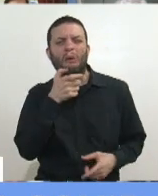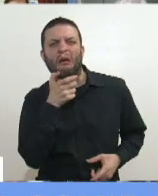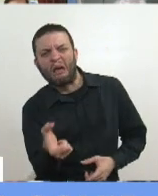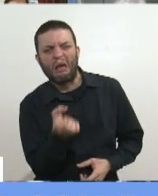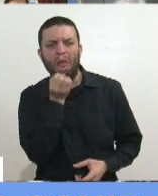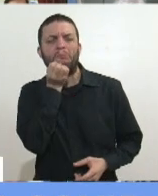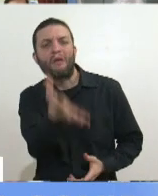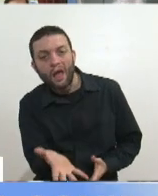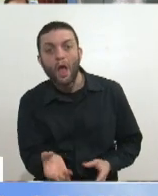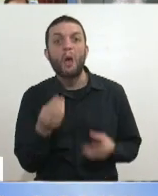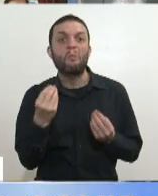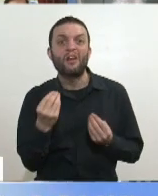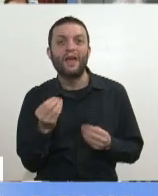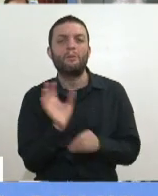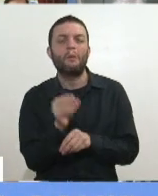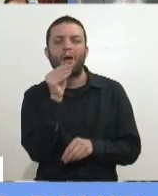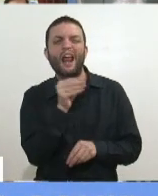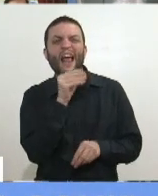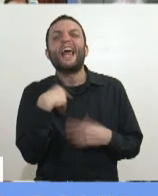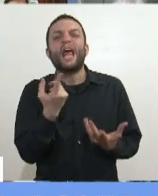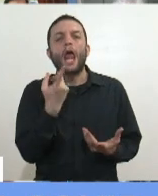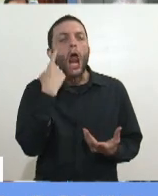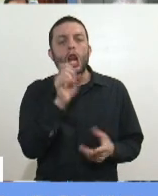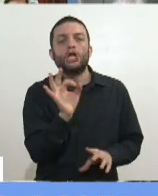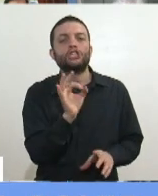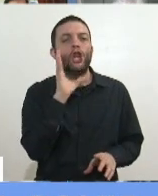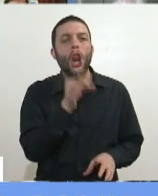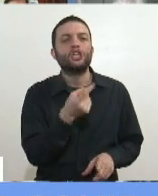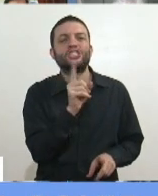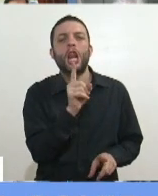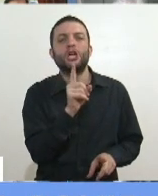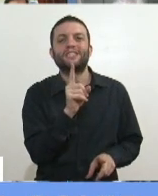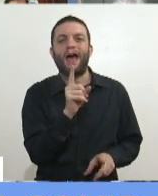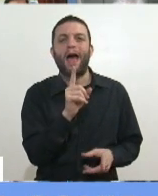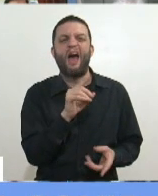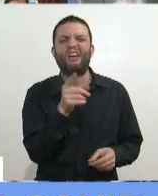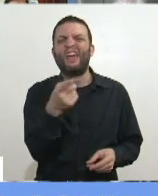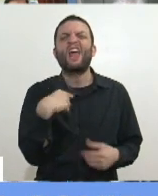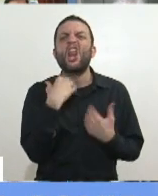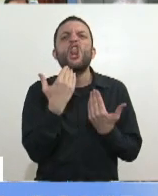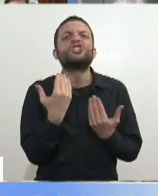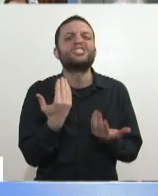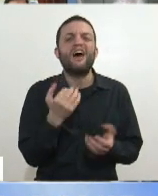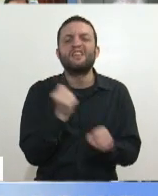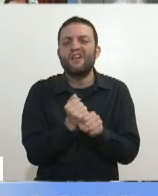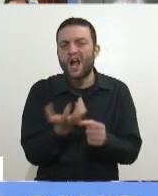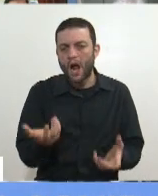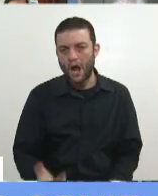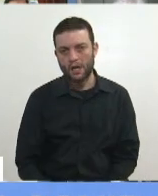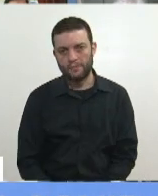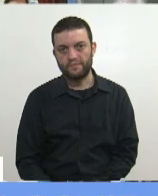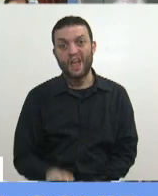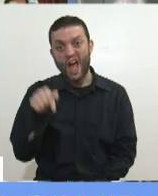Ahora, mandan una ley para cambiar la Constitución. No hace falta ser